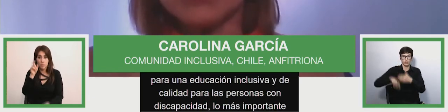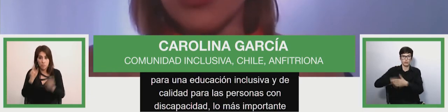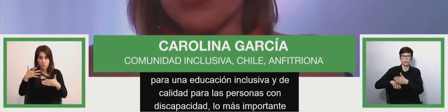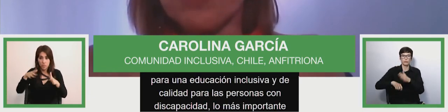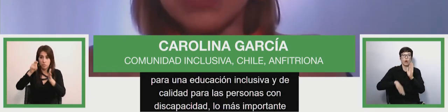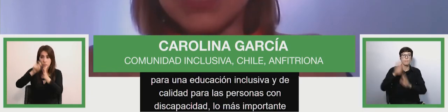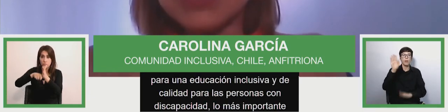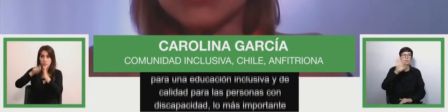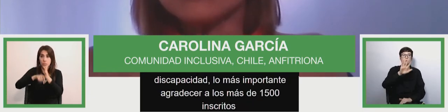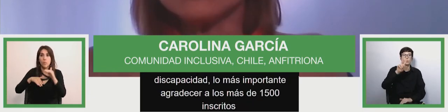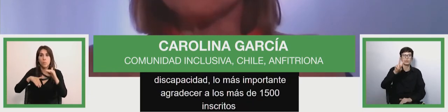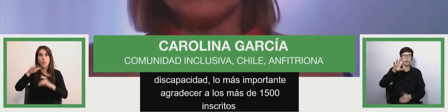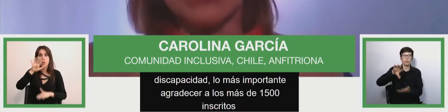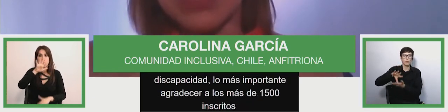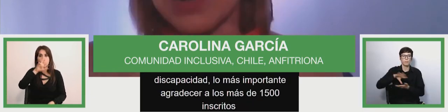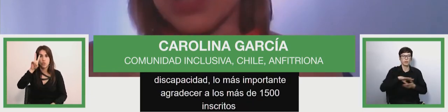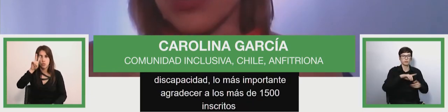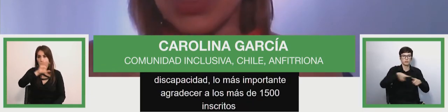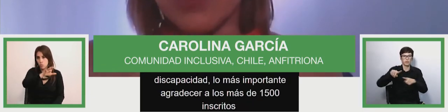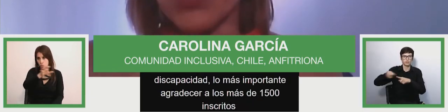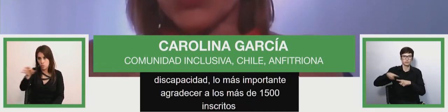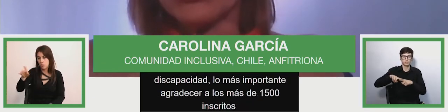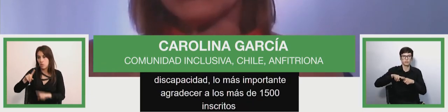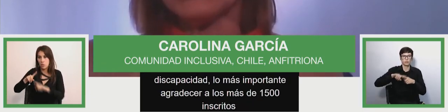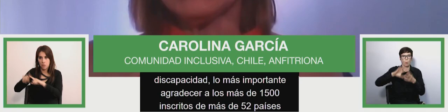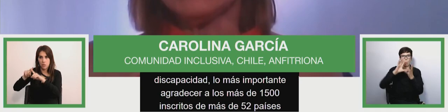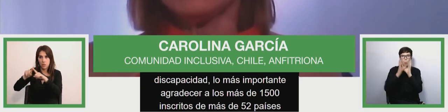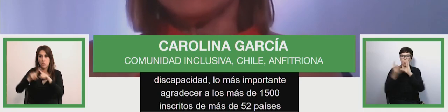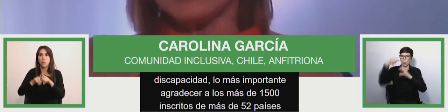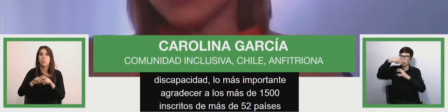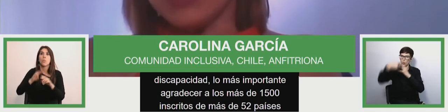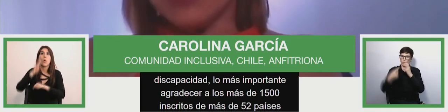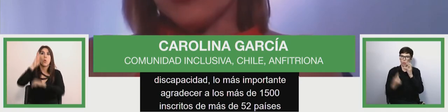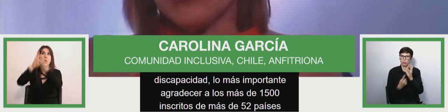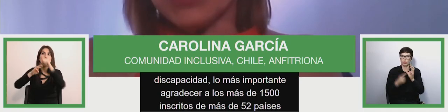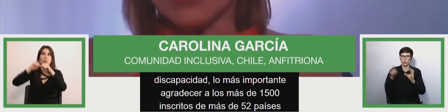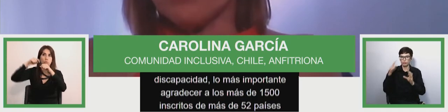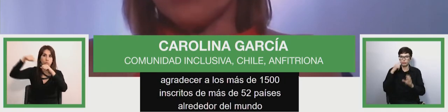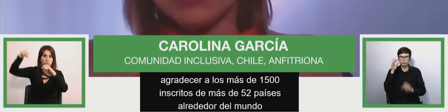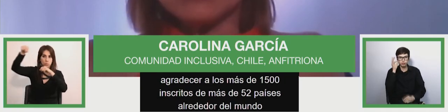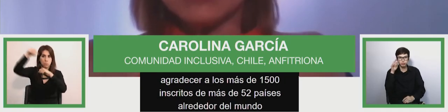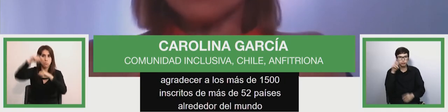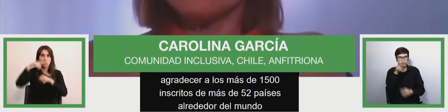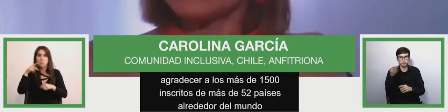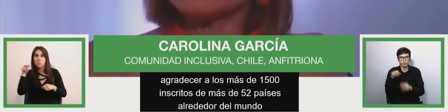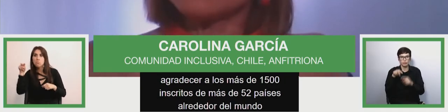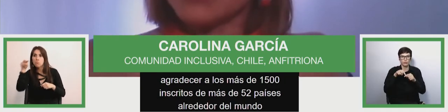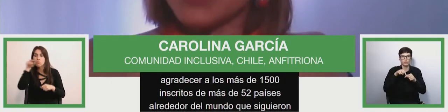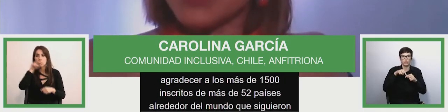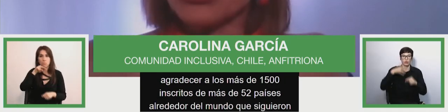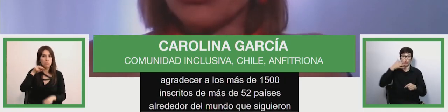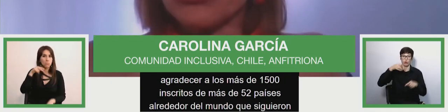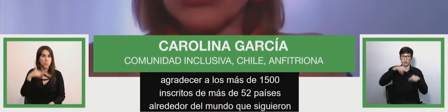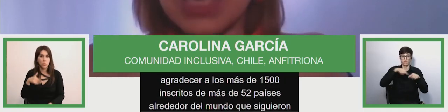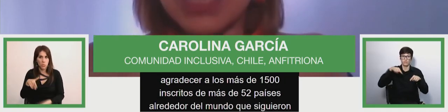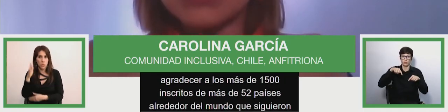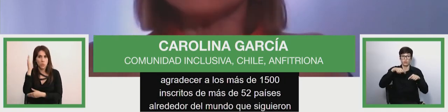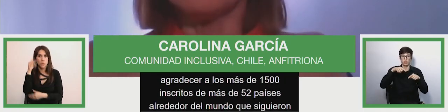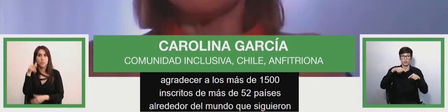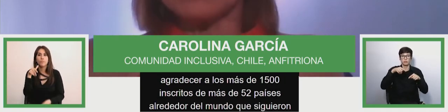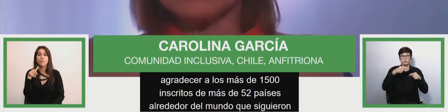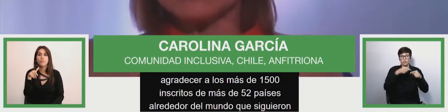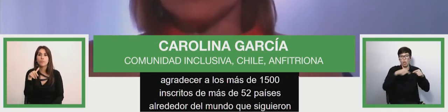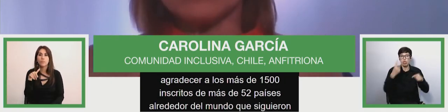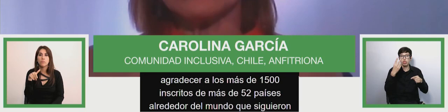52 países alrededor del mundo que siguieron nuestra conferencia durante estos dos días